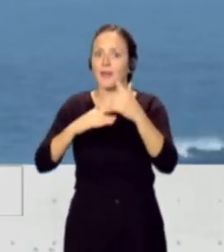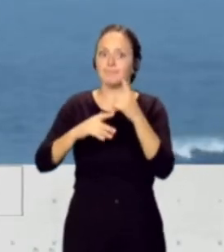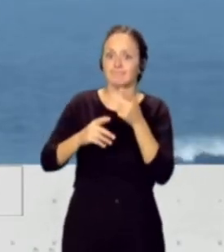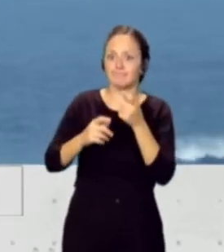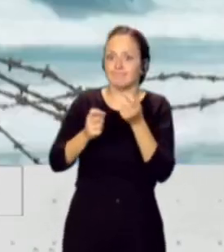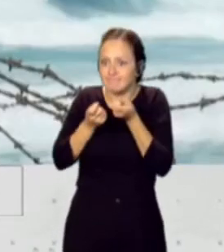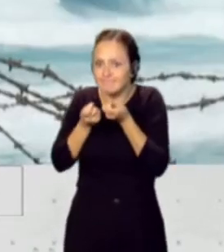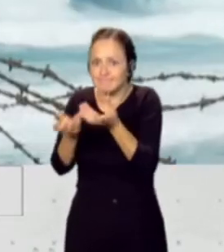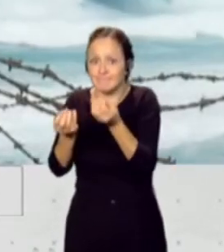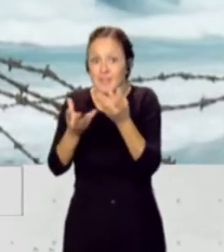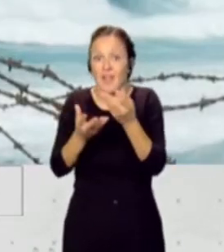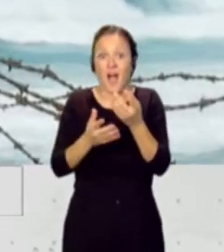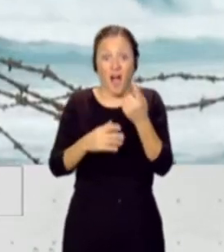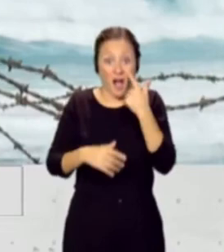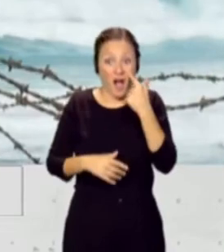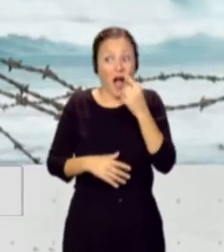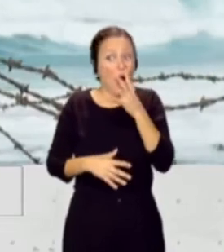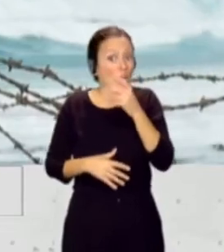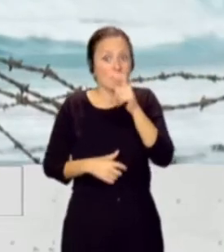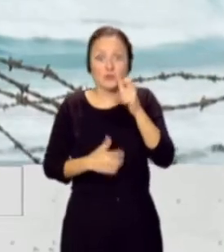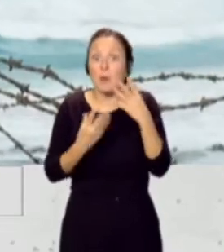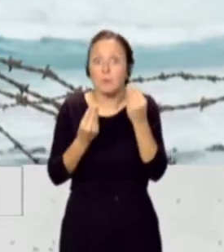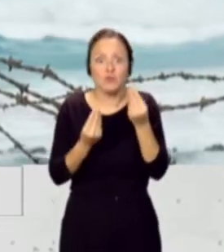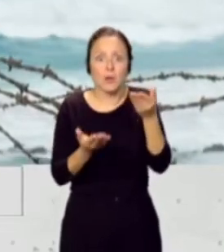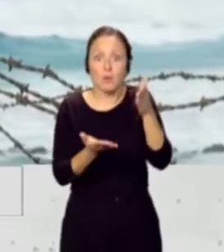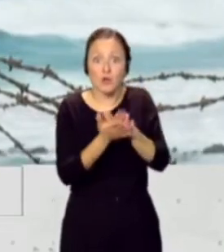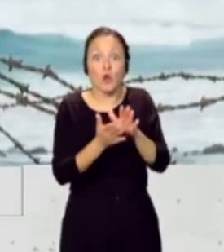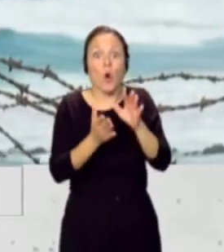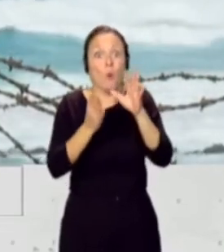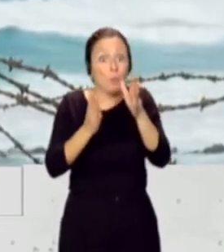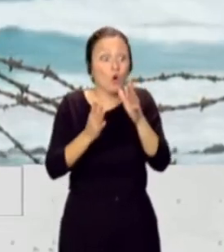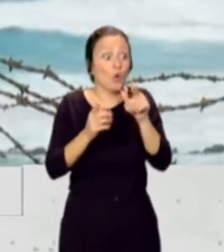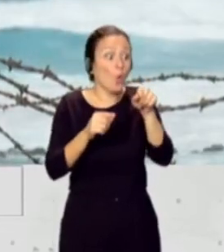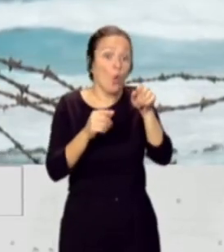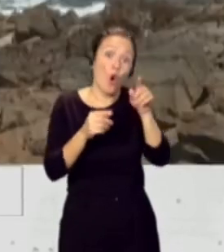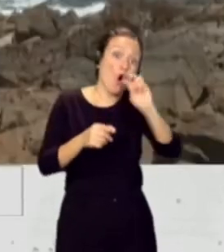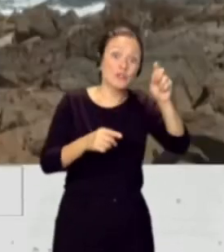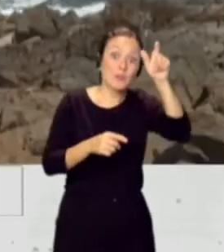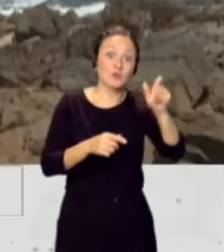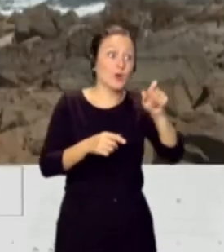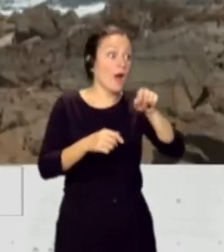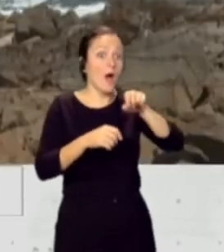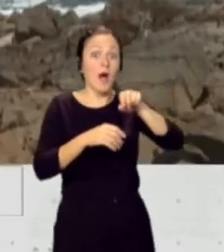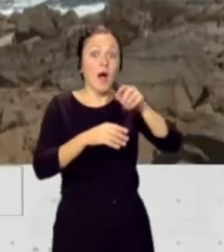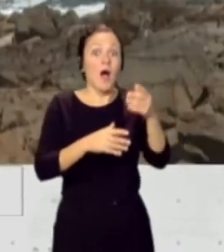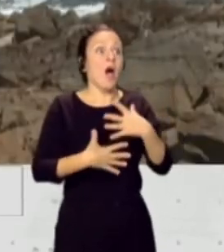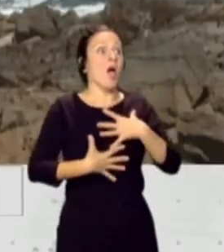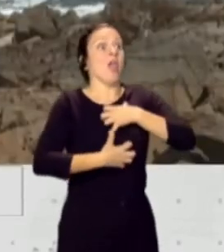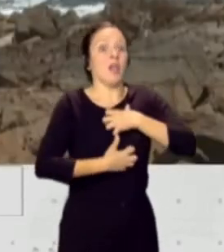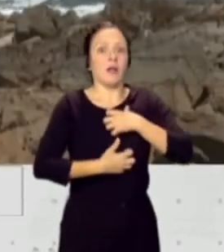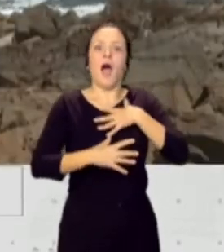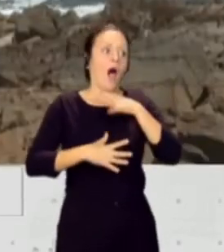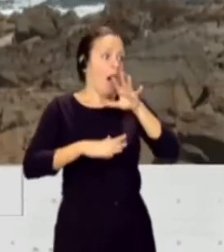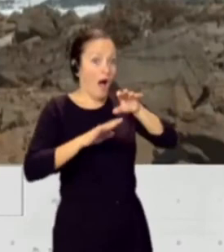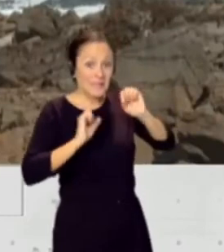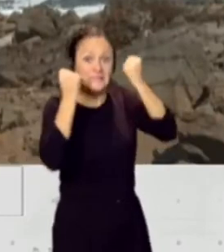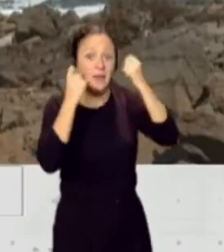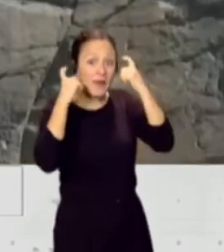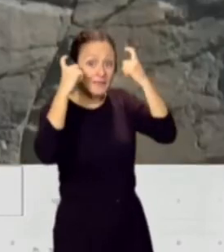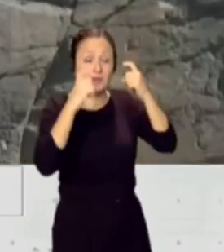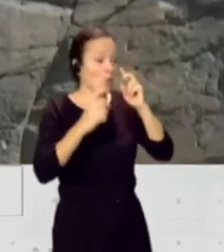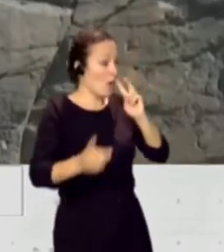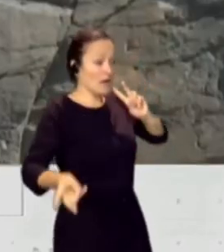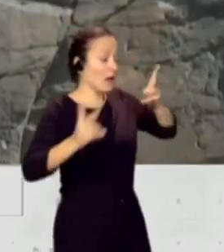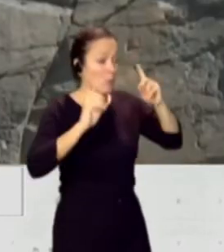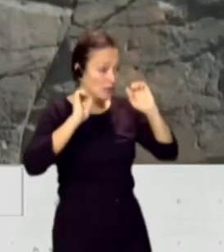está muriendo ahogada cuando un amigo tu hijo o tu hija se está ahogando se lanzan al mar de una forma reactiva de